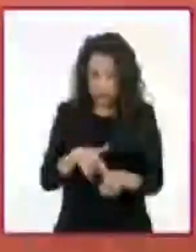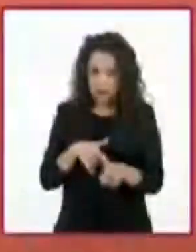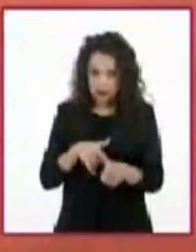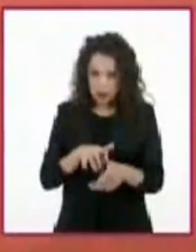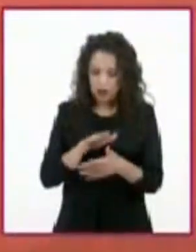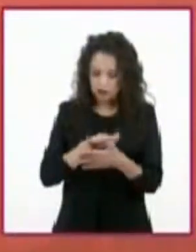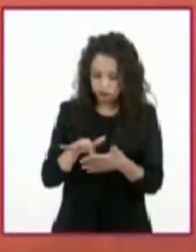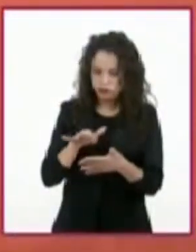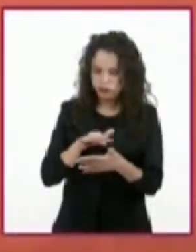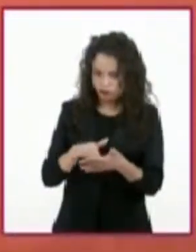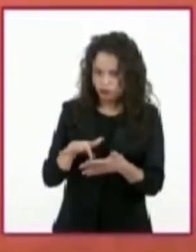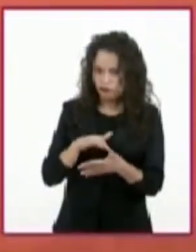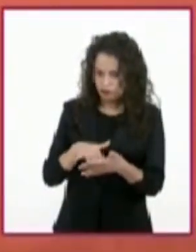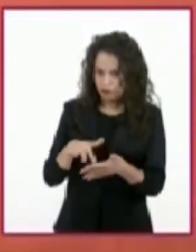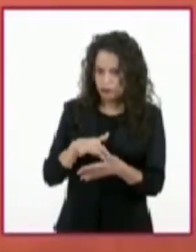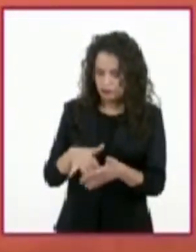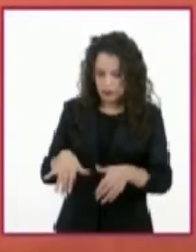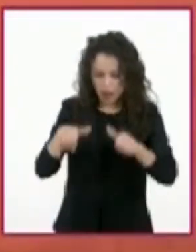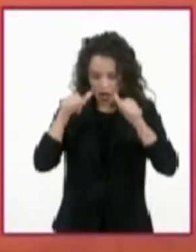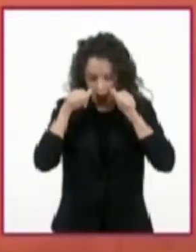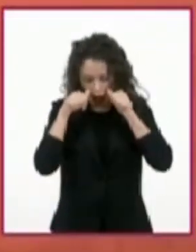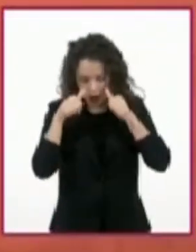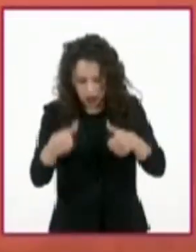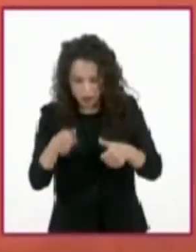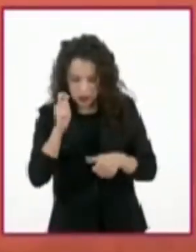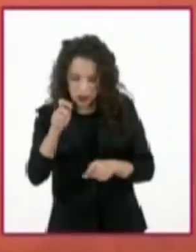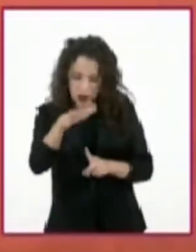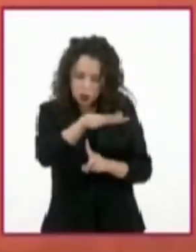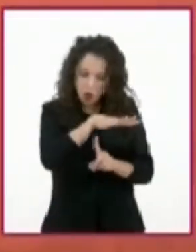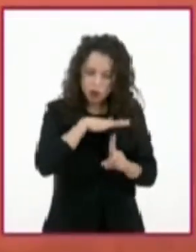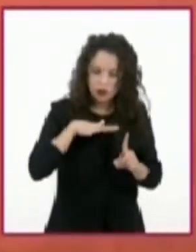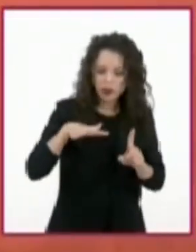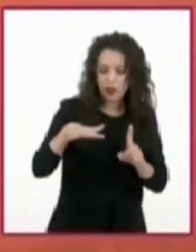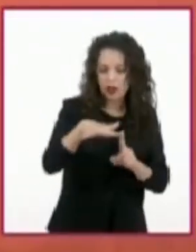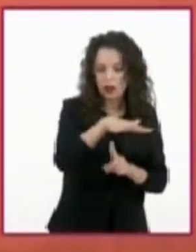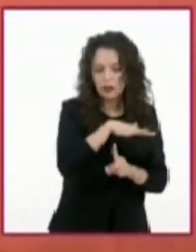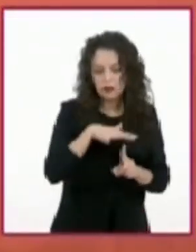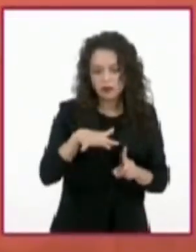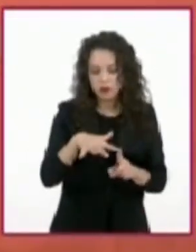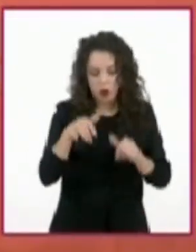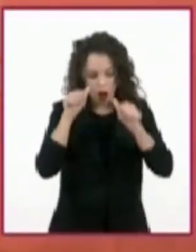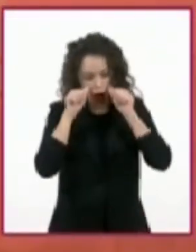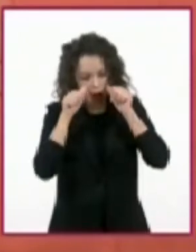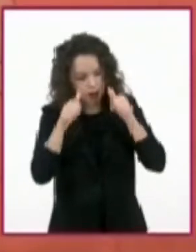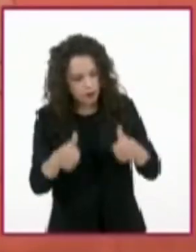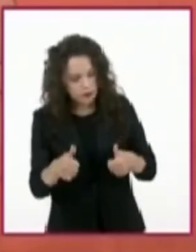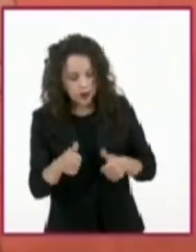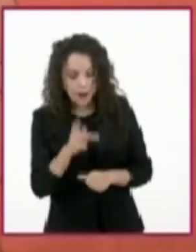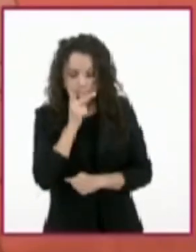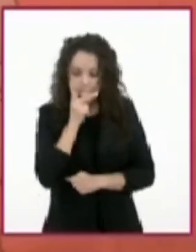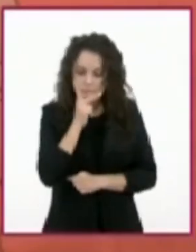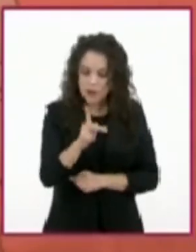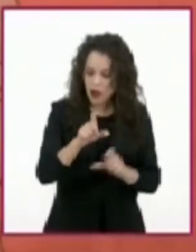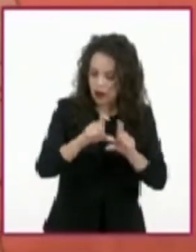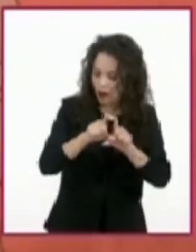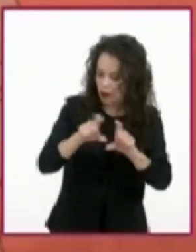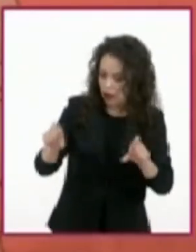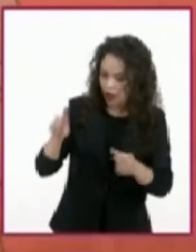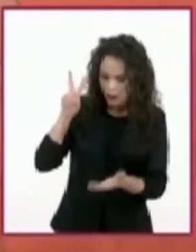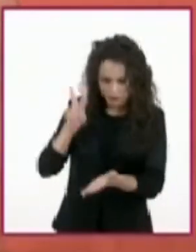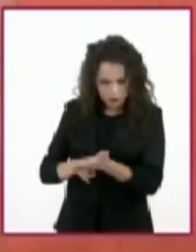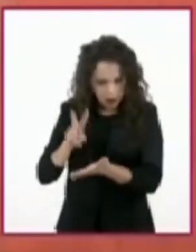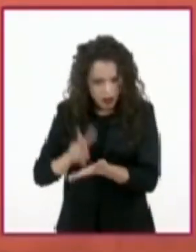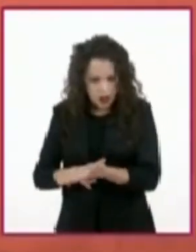Ponemos atención en el contexto, atendiendo el sentido y el valor de cada palabra, frase o fragmento.